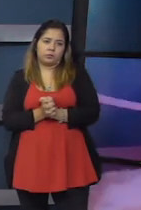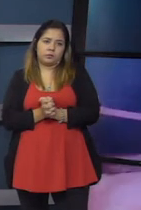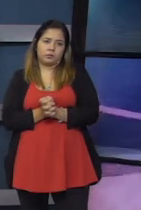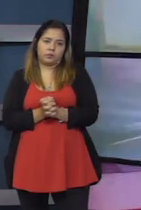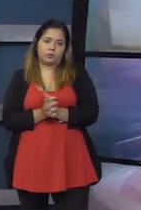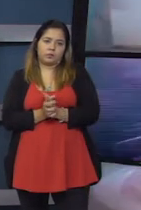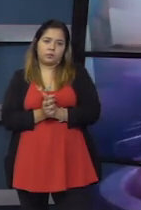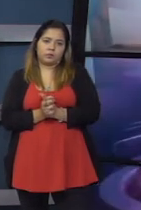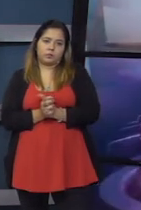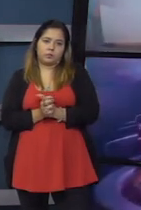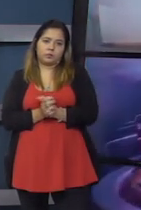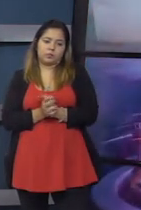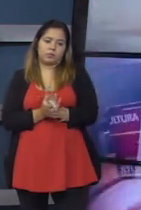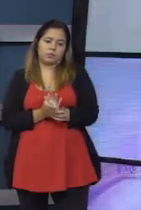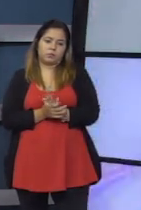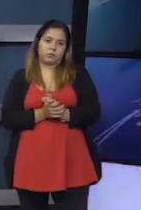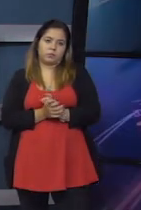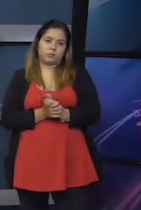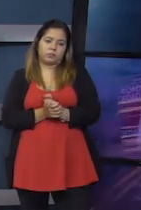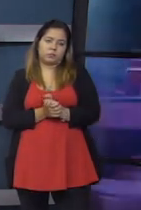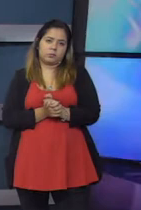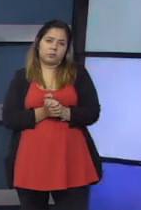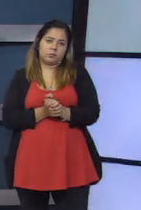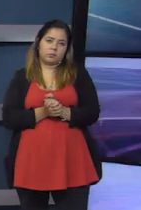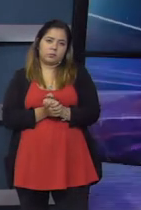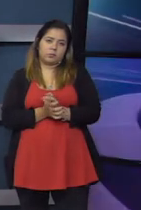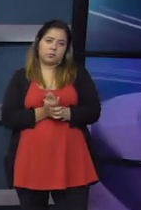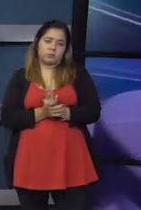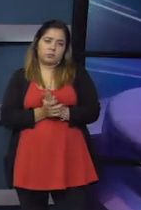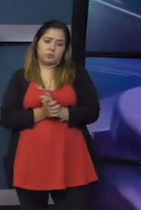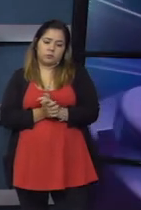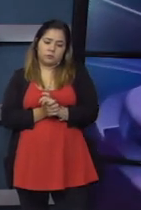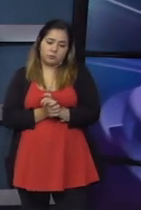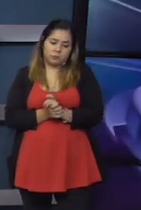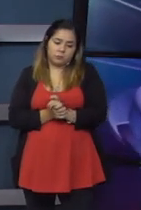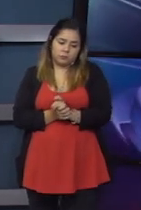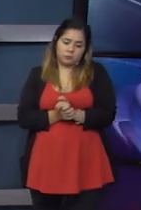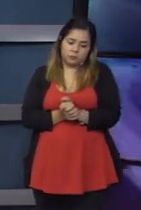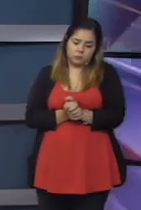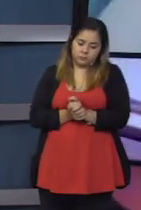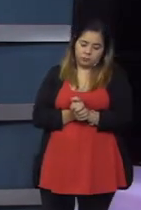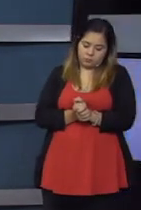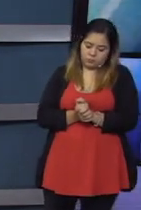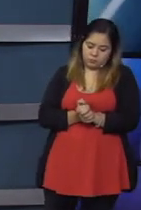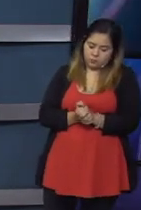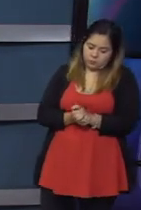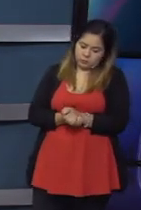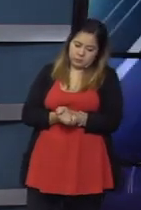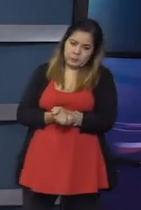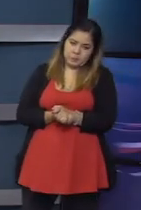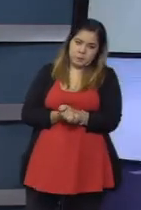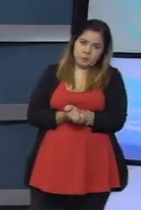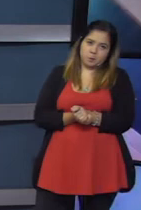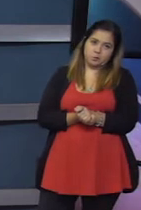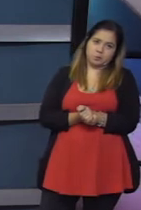que tenemos que tener entre todos los ciudadanos, ¿no? ¿Hay consenso en la Cámara, José Luis, con el proyecto que